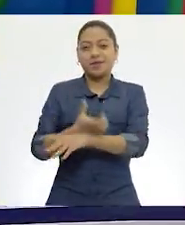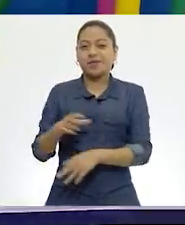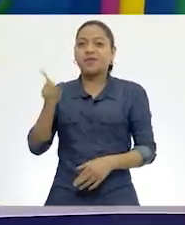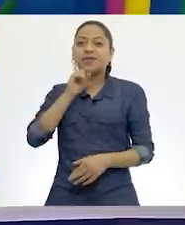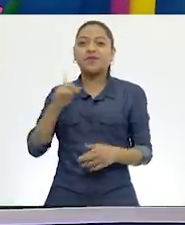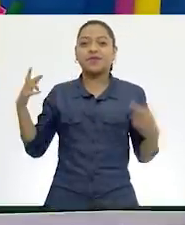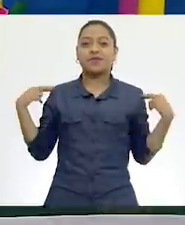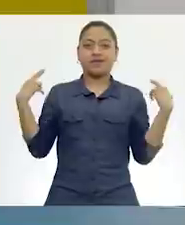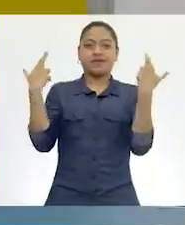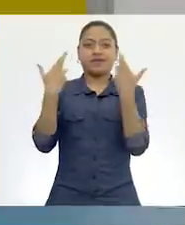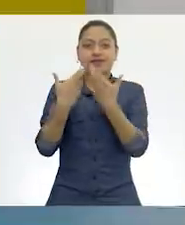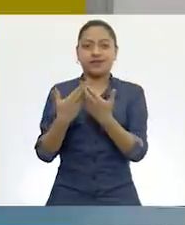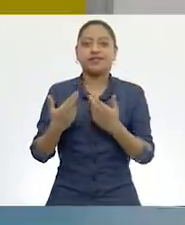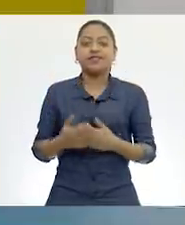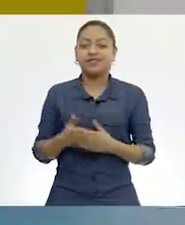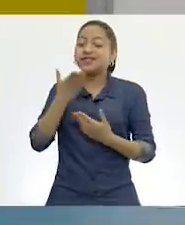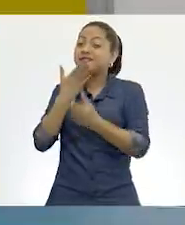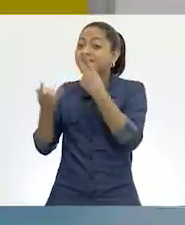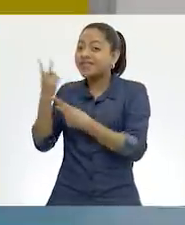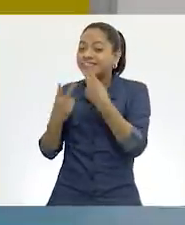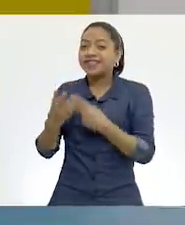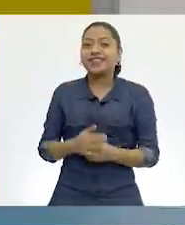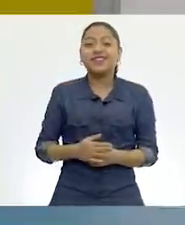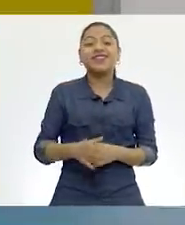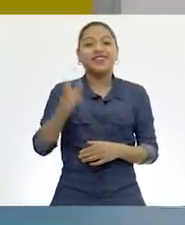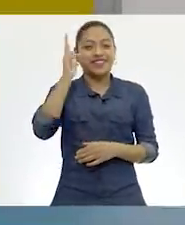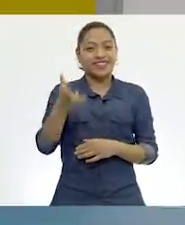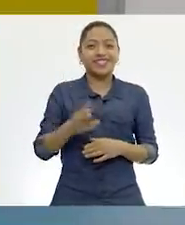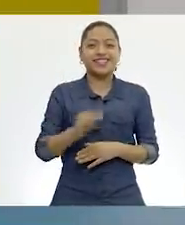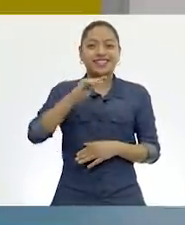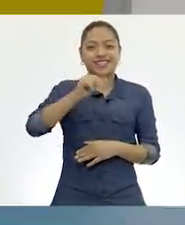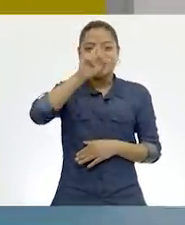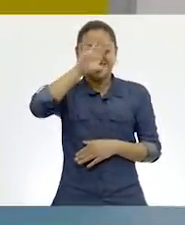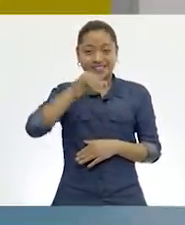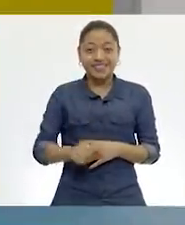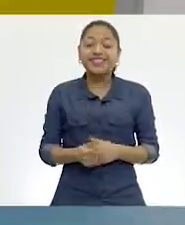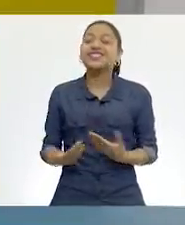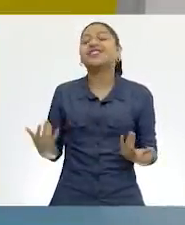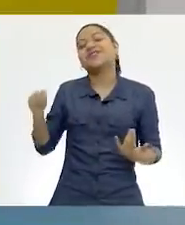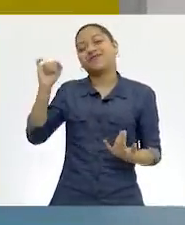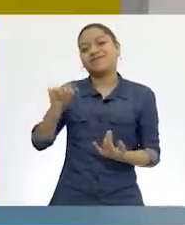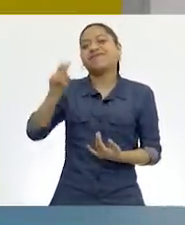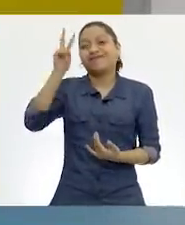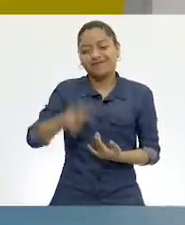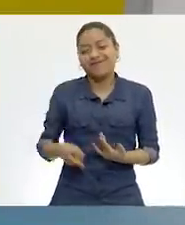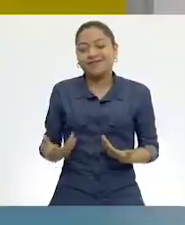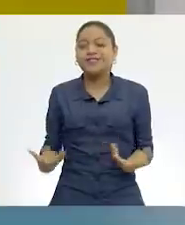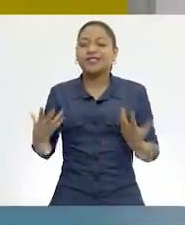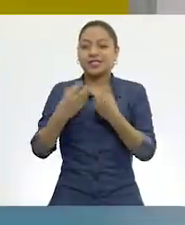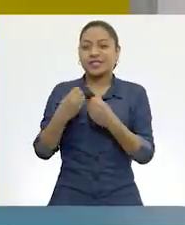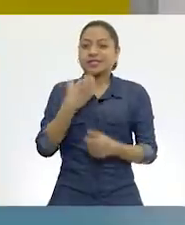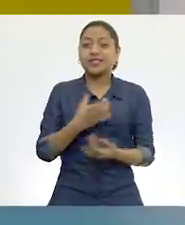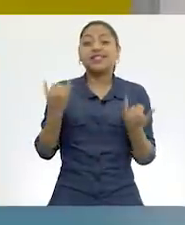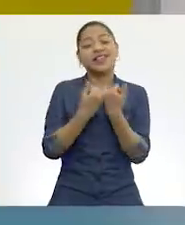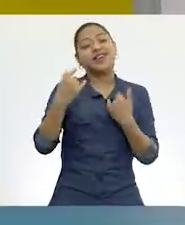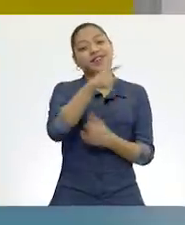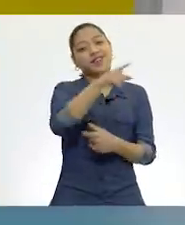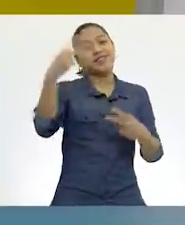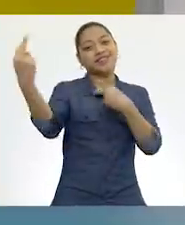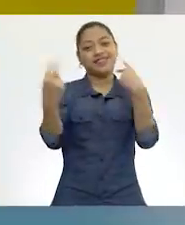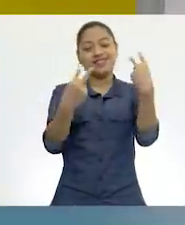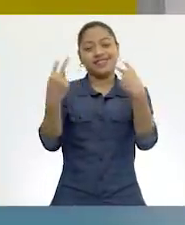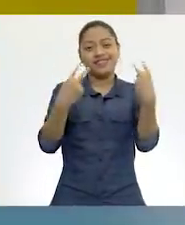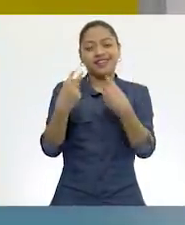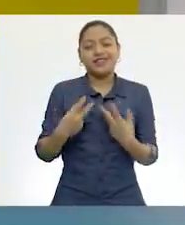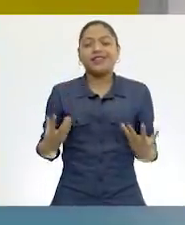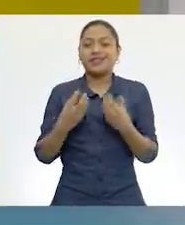Gaby Rivas. Bienvenida. Hola María, muchas gracias. De verdad que me da mucho gusto coincidir contigo y con los estudiantes de sexto grado